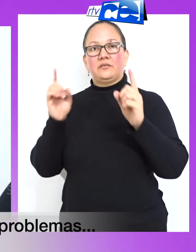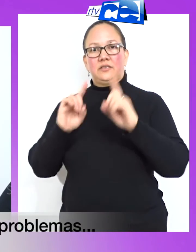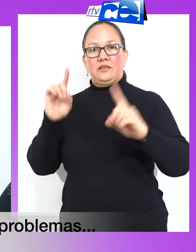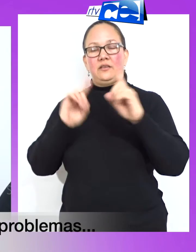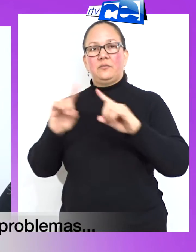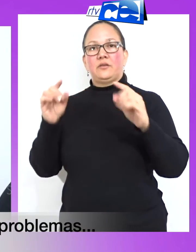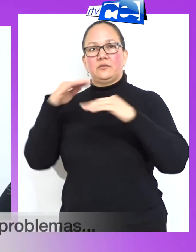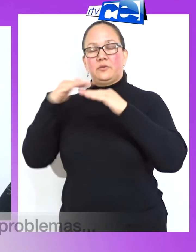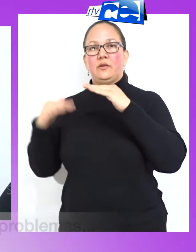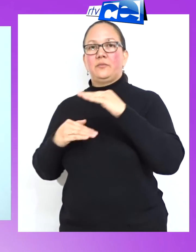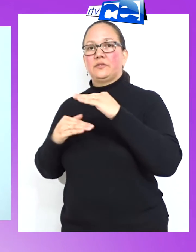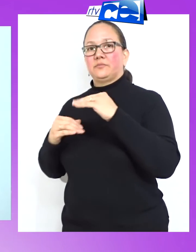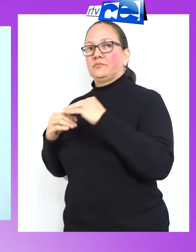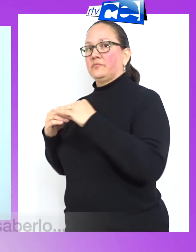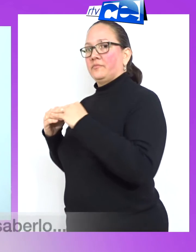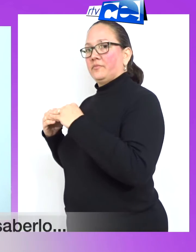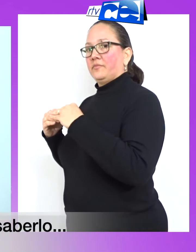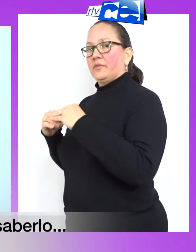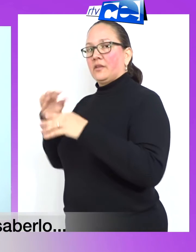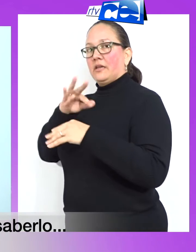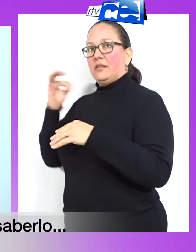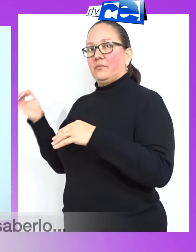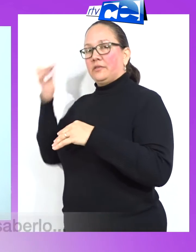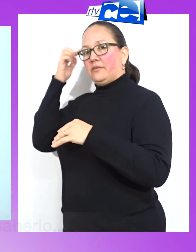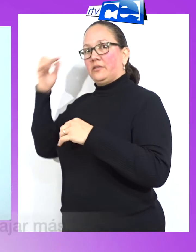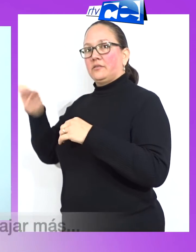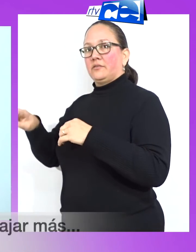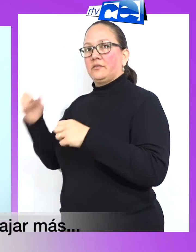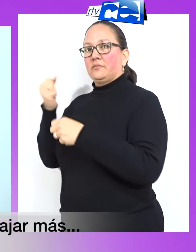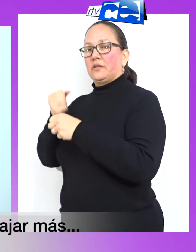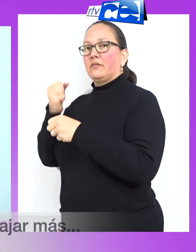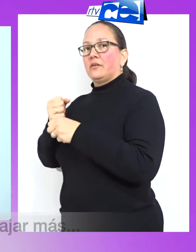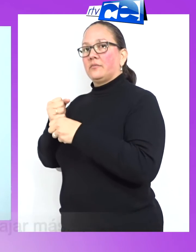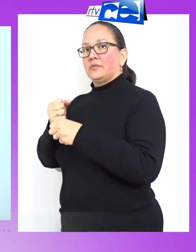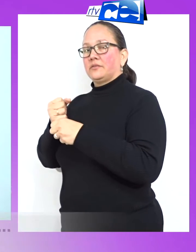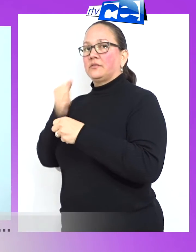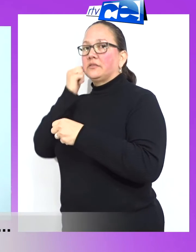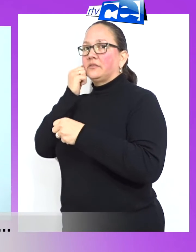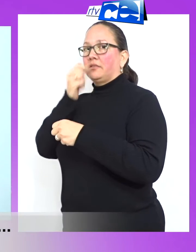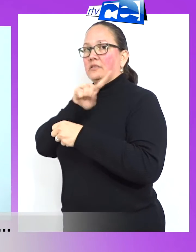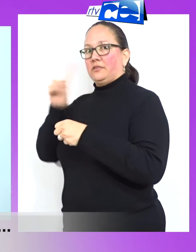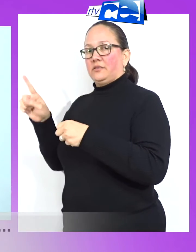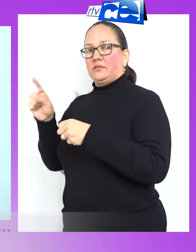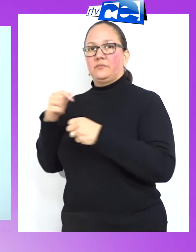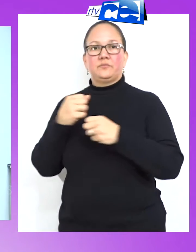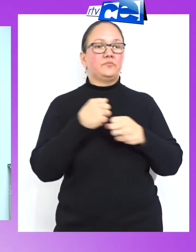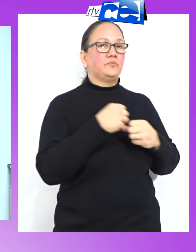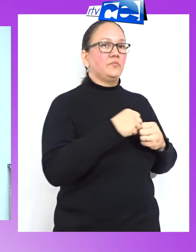pero te daría menos problemas. Además ya deberías de saberlo. A él se le puede hacer trabajar más y además sin querer chiste.